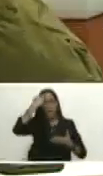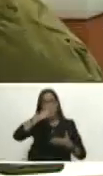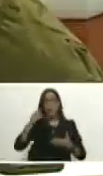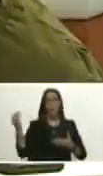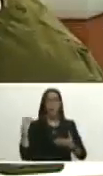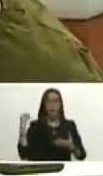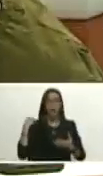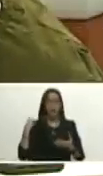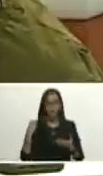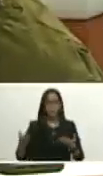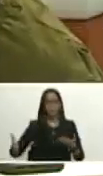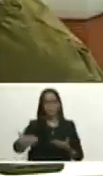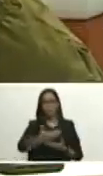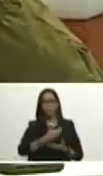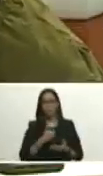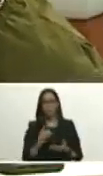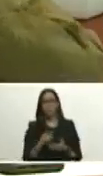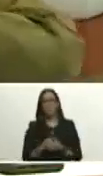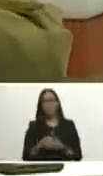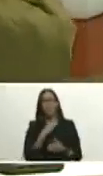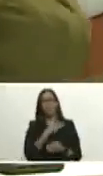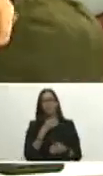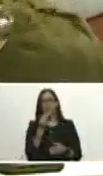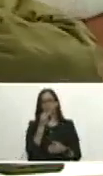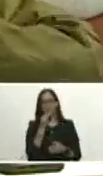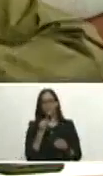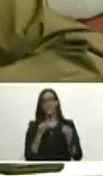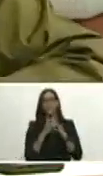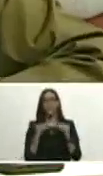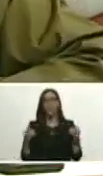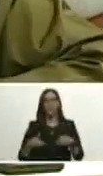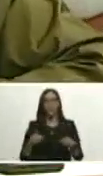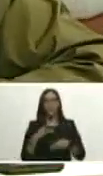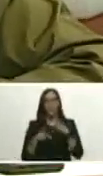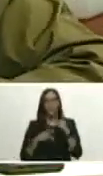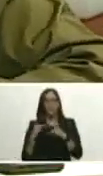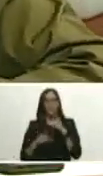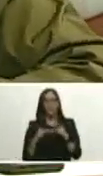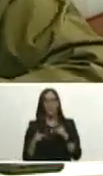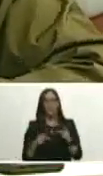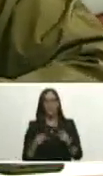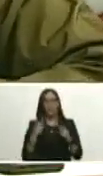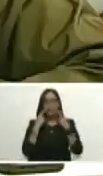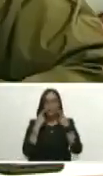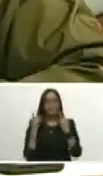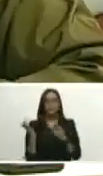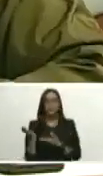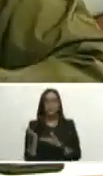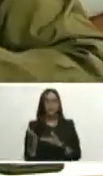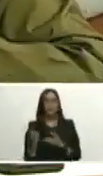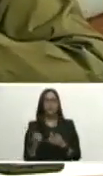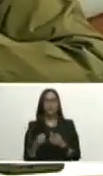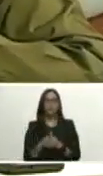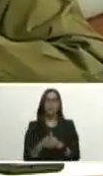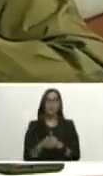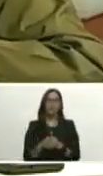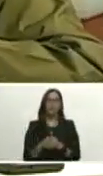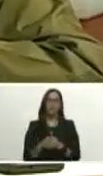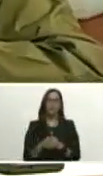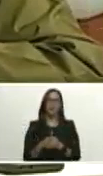política pública la misión alimentación que bueno que todo este esfuerzo productivo mi comandante en jefe que hemos visto acá en el marco de la gran